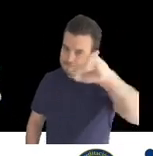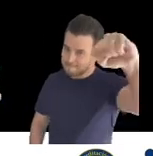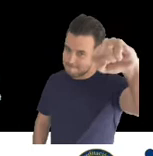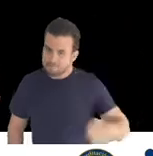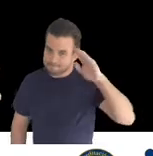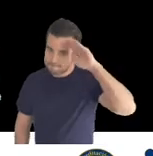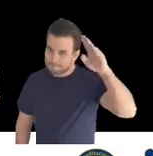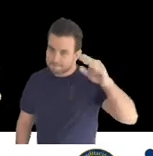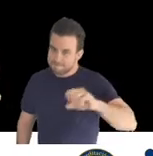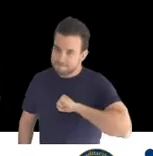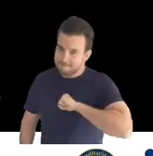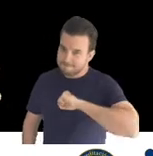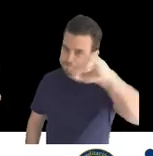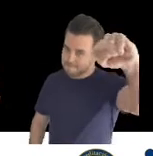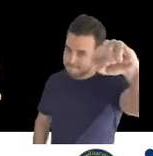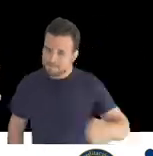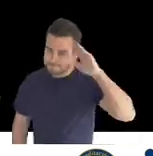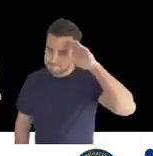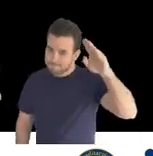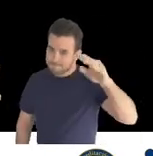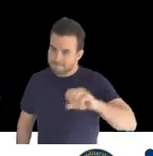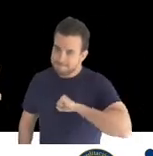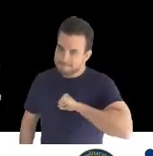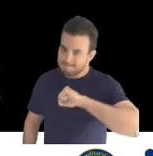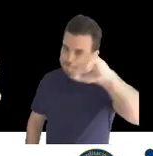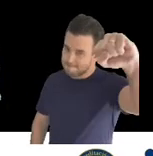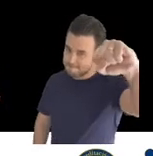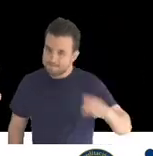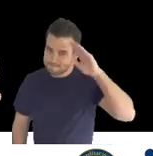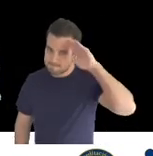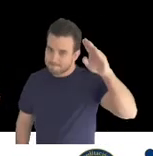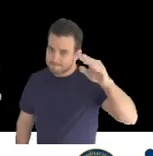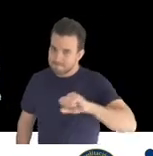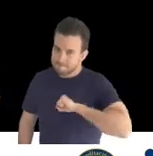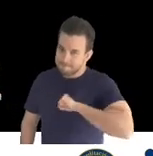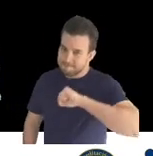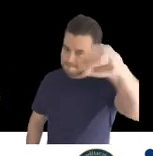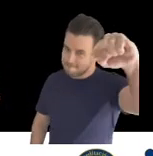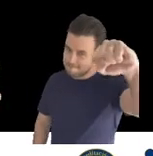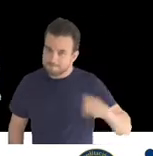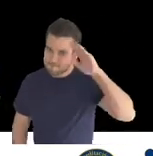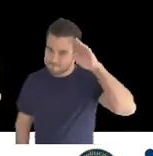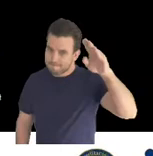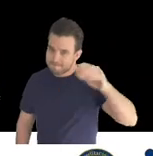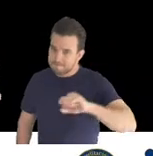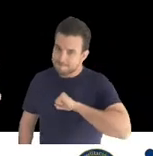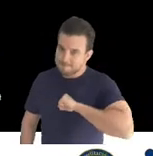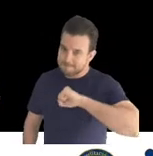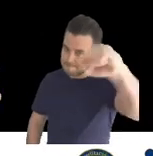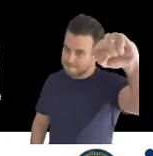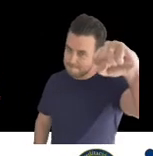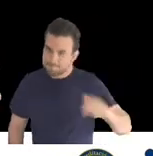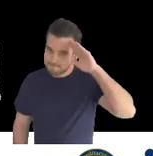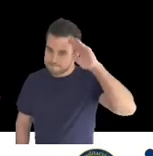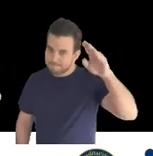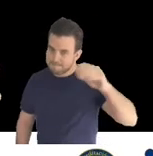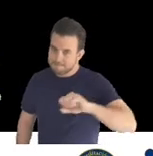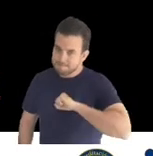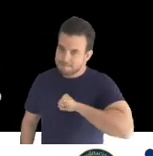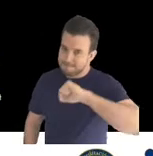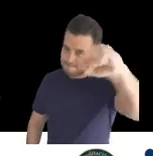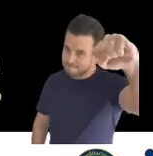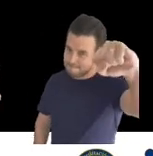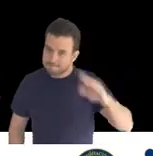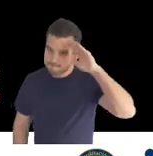la primera empresa certificada en un modelo antisobordo en Latinoamérica. Siempre he sido un estudioso en la norma CISO y desde